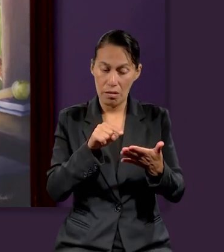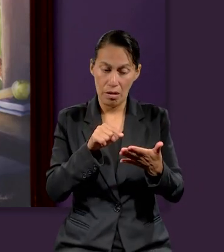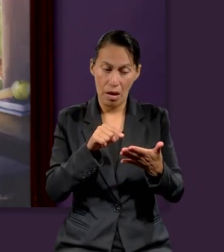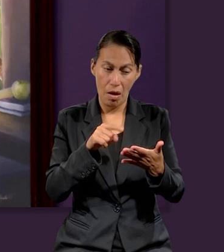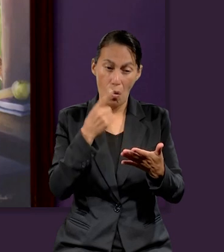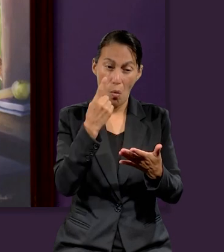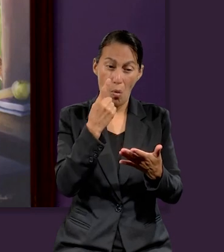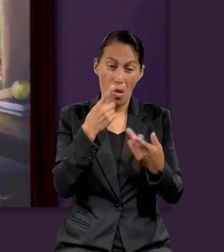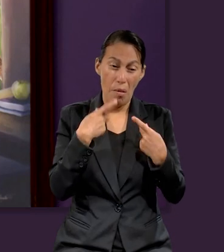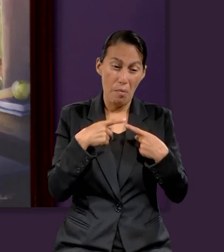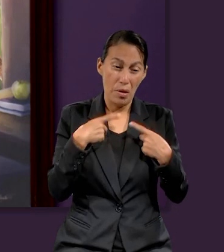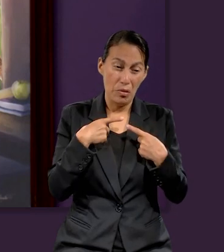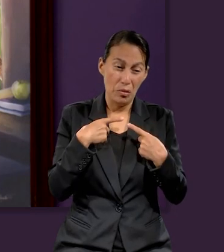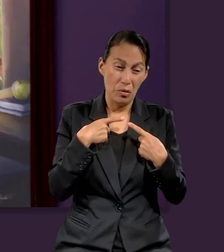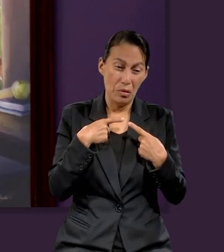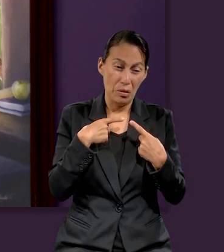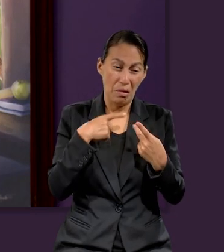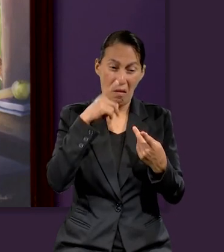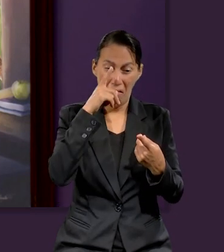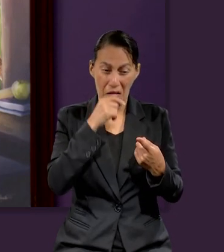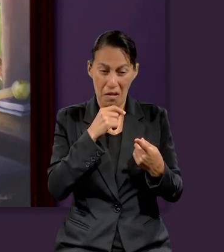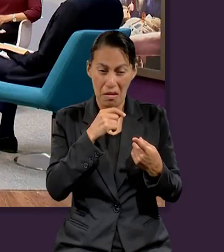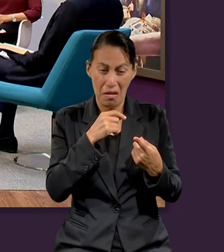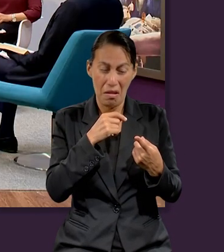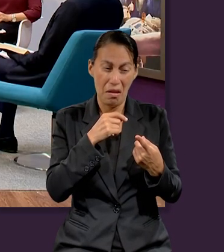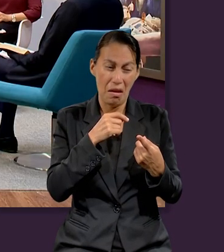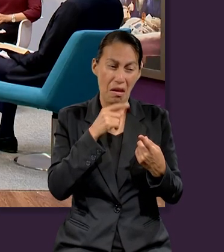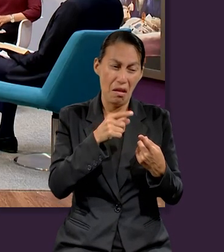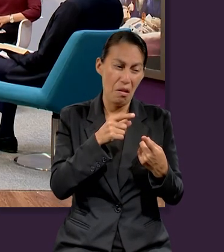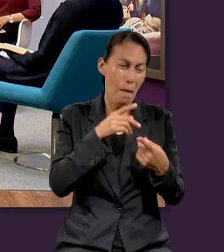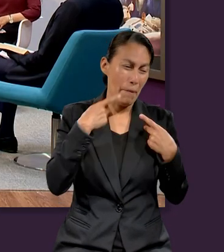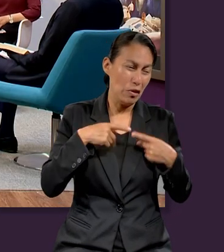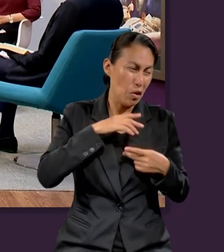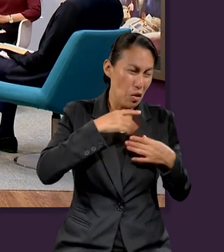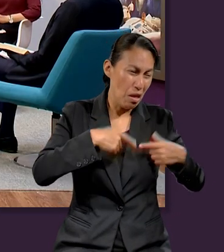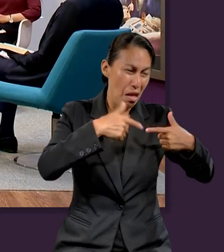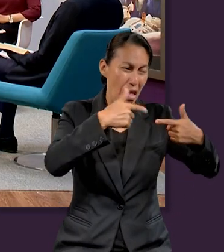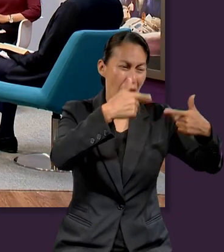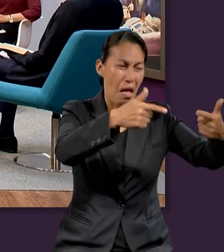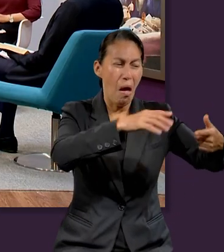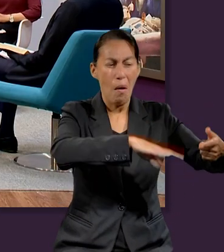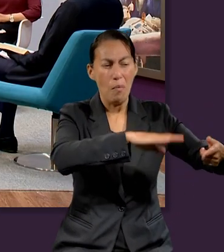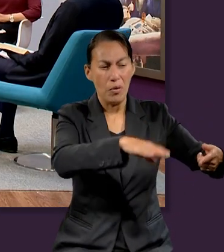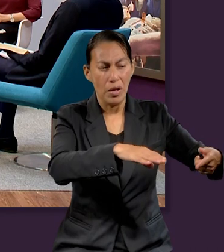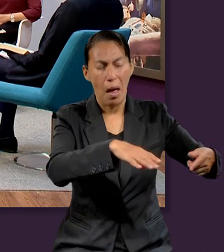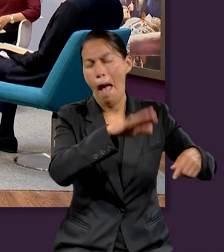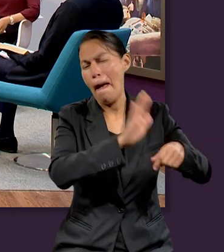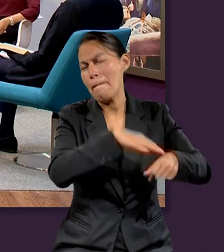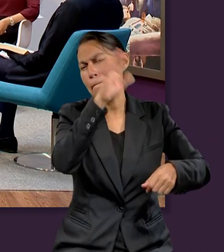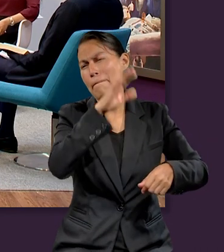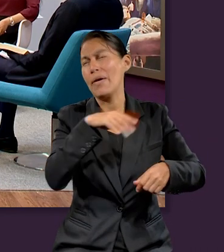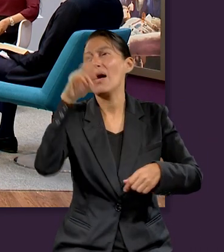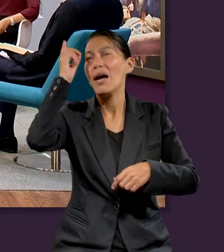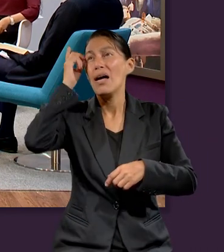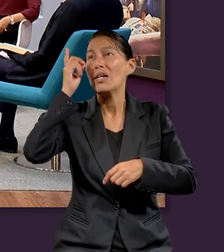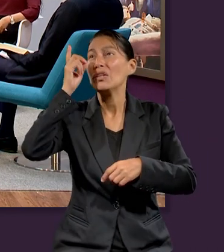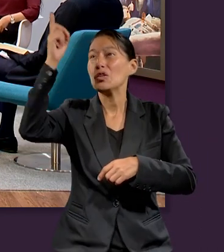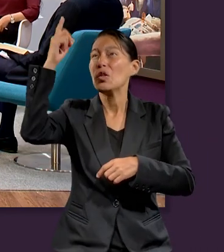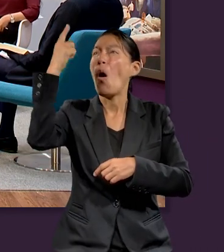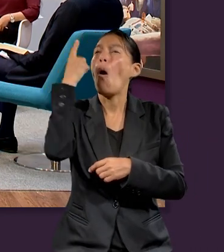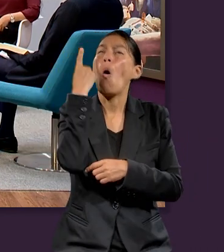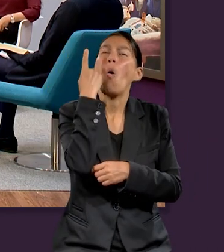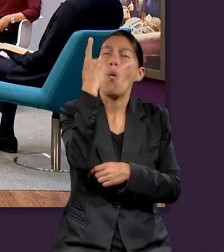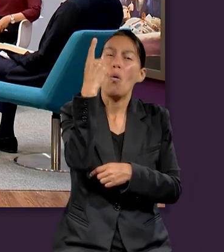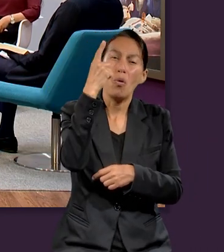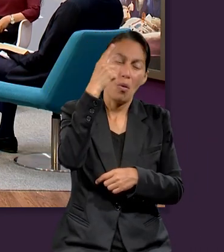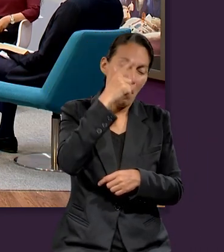transgresión de uno solo reinó la muerte, mucho más reinarán en vida por uno solo, Jesucristo,